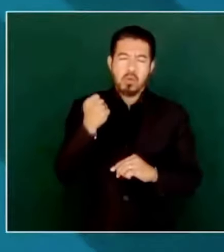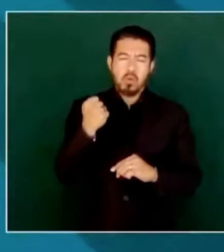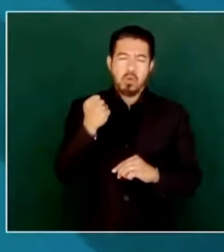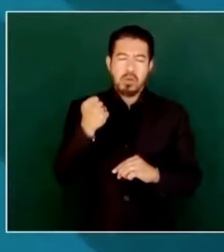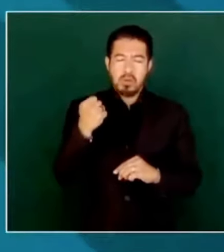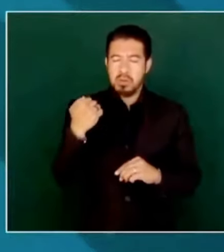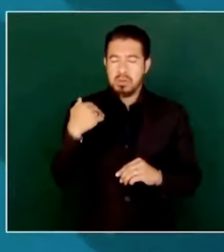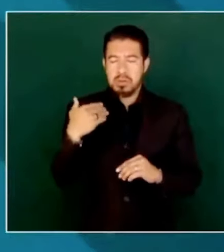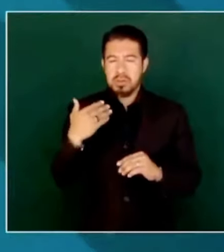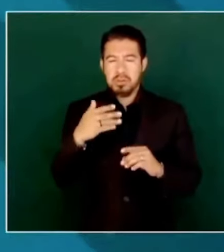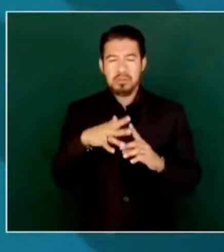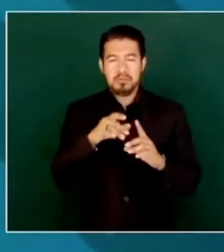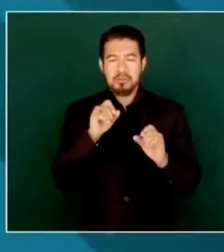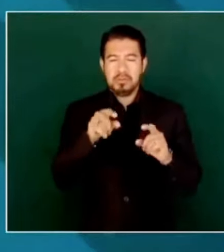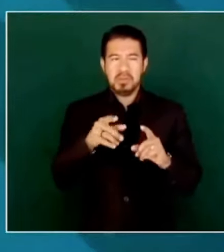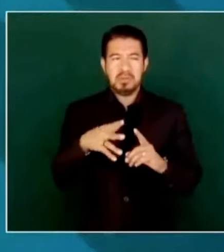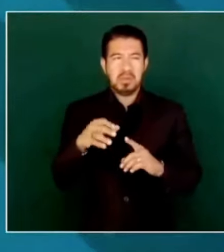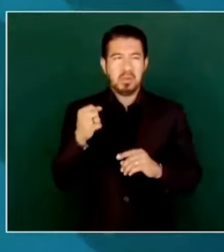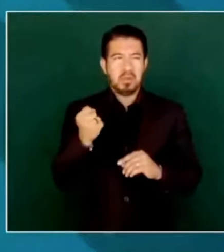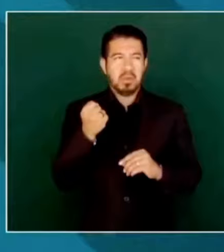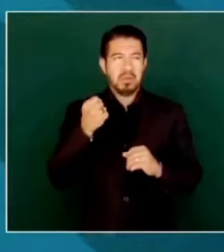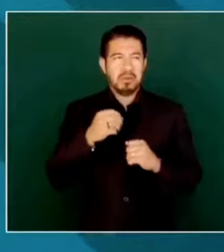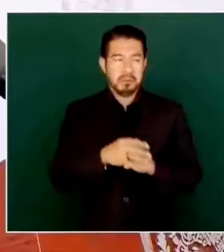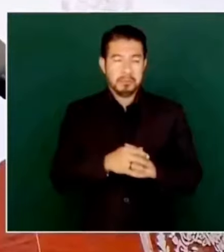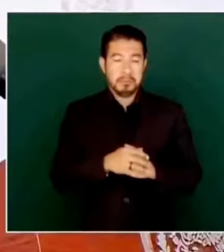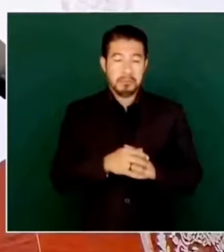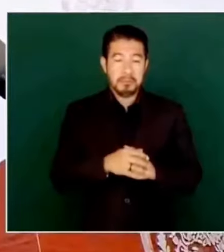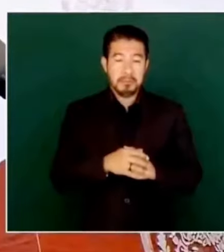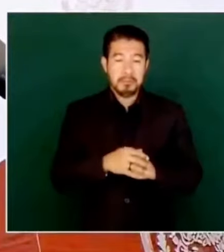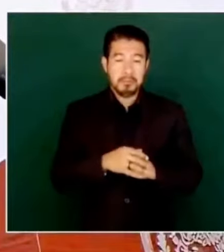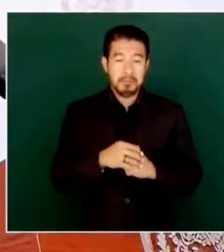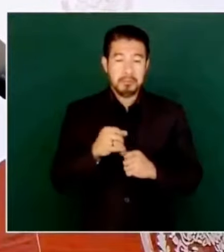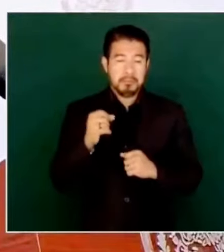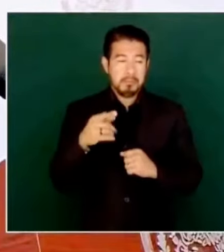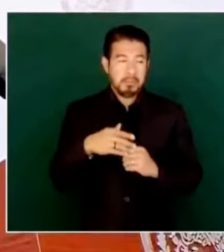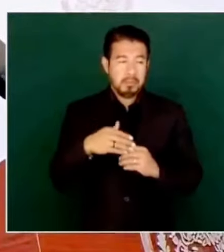tiempos, que se podía cortar con un cuchillo.